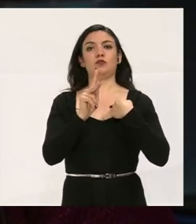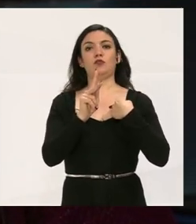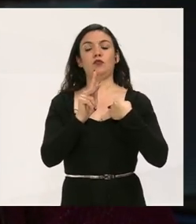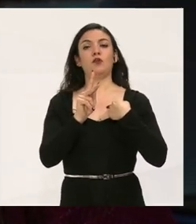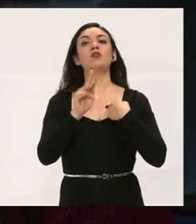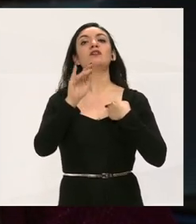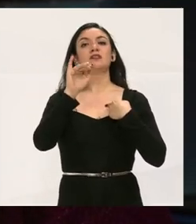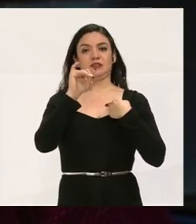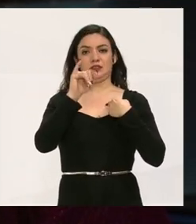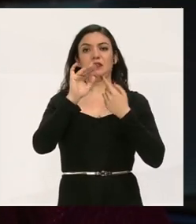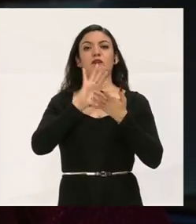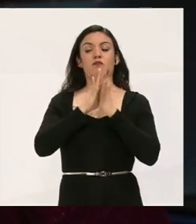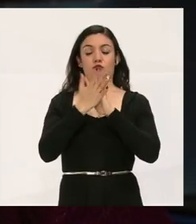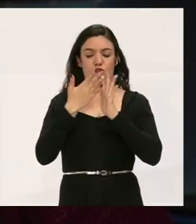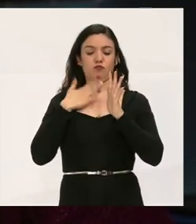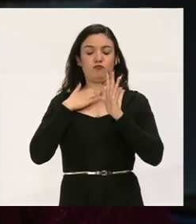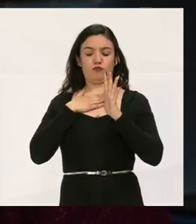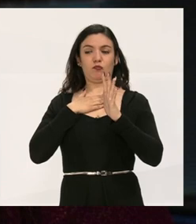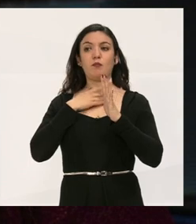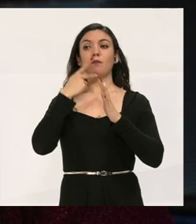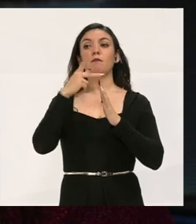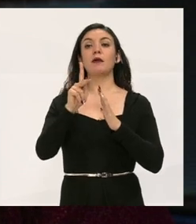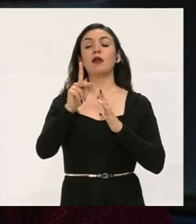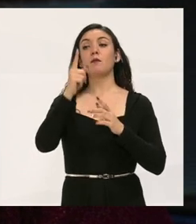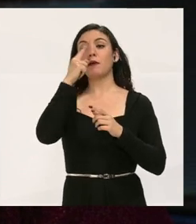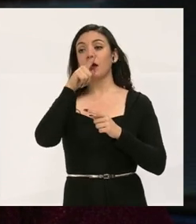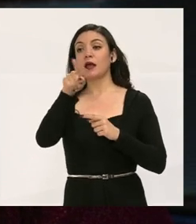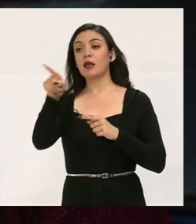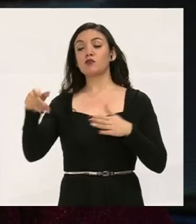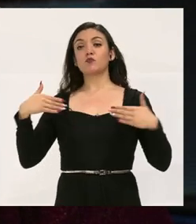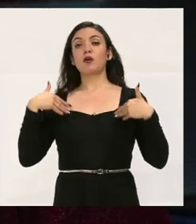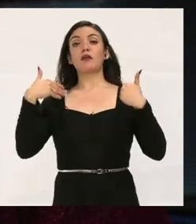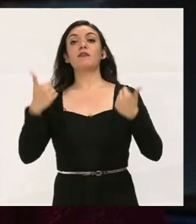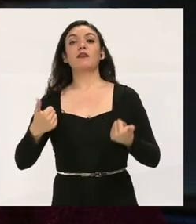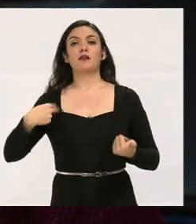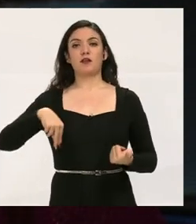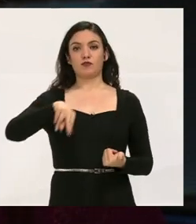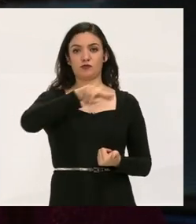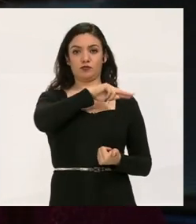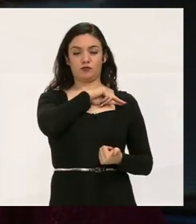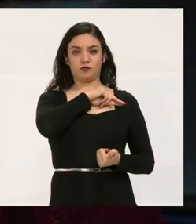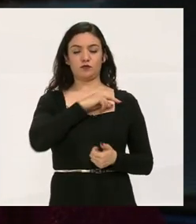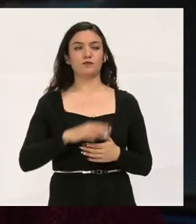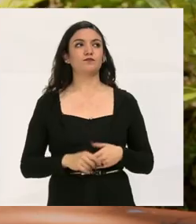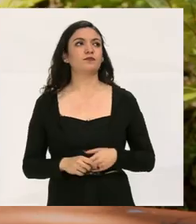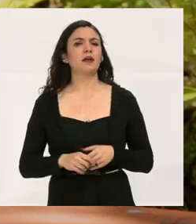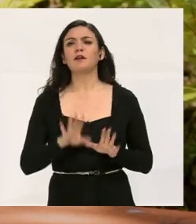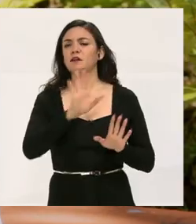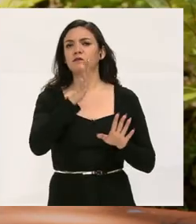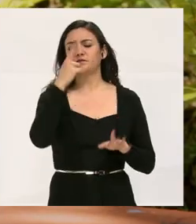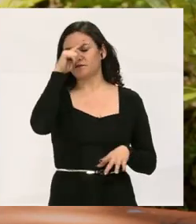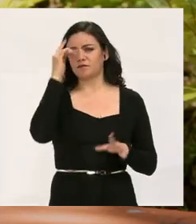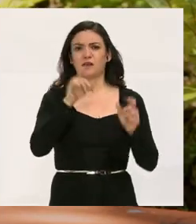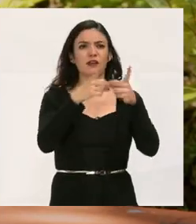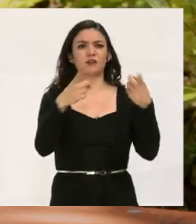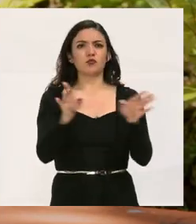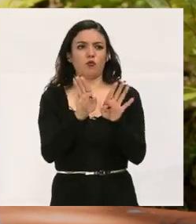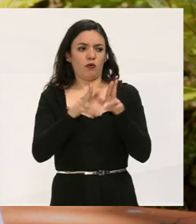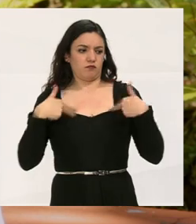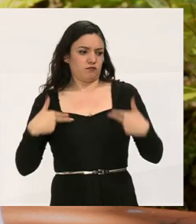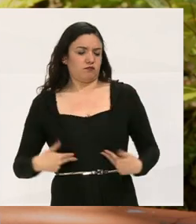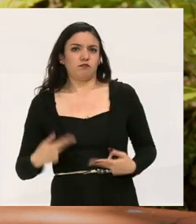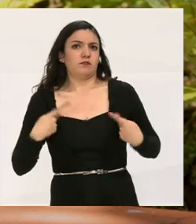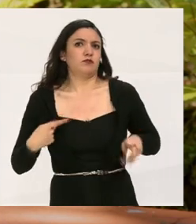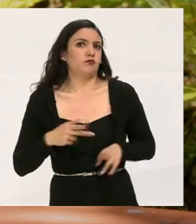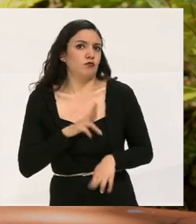contrario, sí se tiene que modificar uno, pero para que ellos puedan entendernos a nosotros. Se desarrollan totalmente